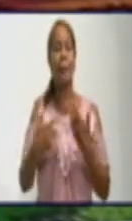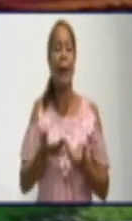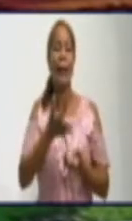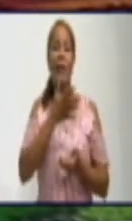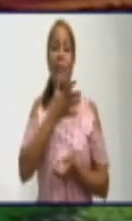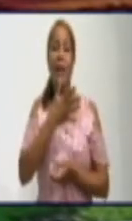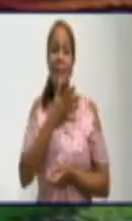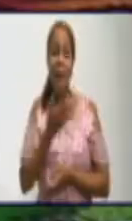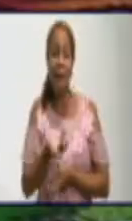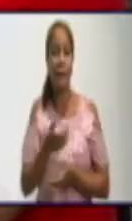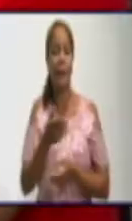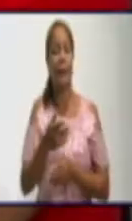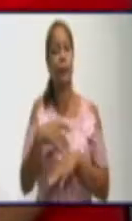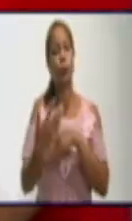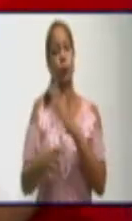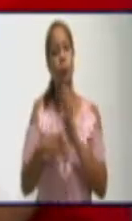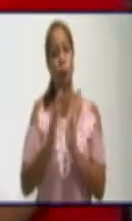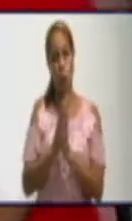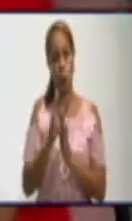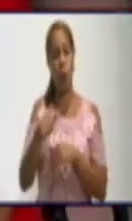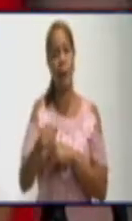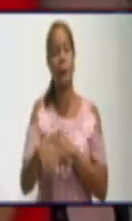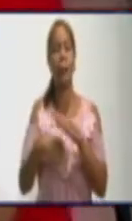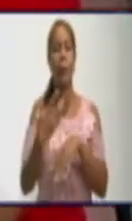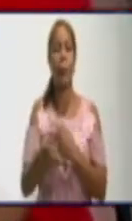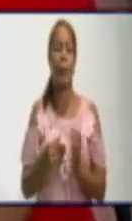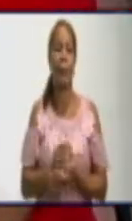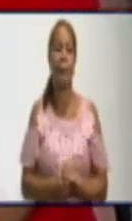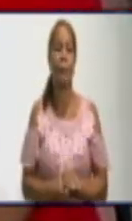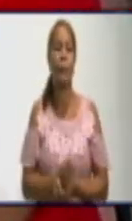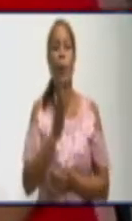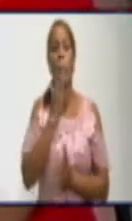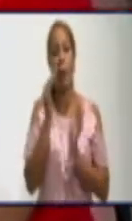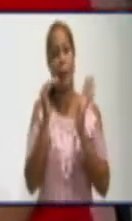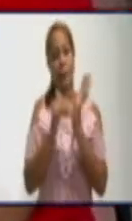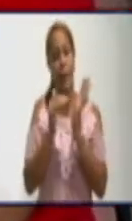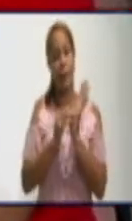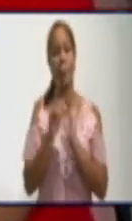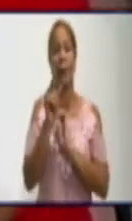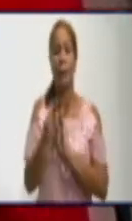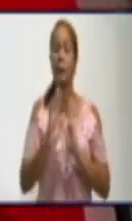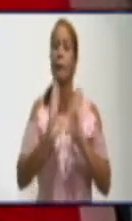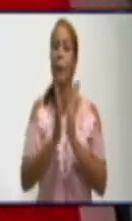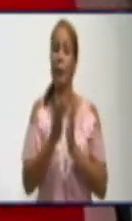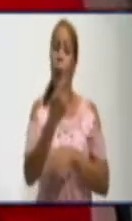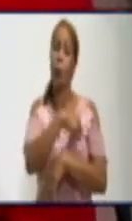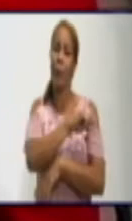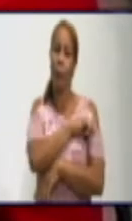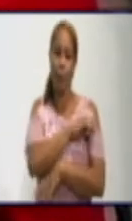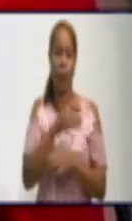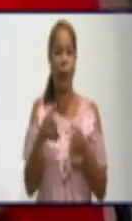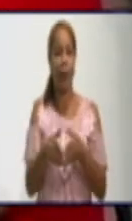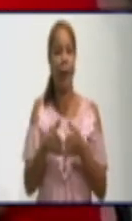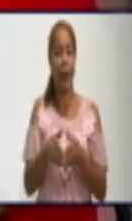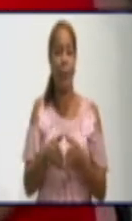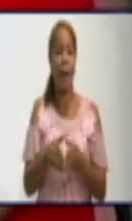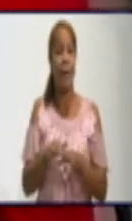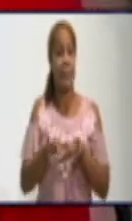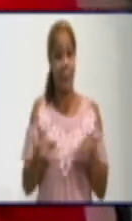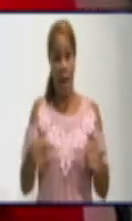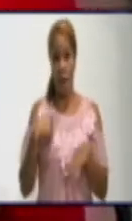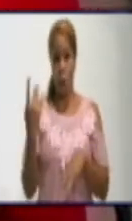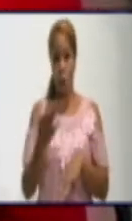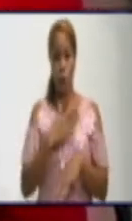tipo de trámite. Sí. Buenas tardes, Juner, y a todo el pueblo Granmense que a esta hora nos sintoniza. Bueno, nosotros aquí